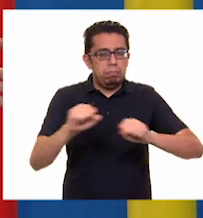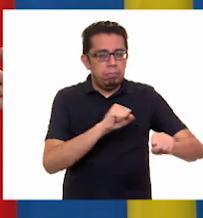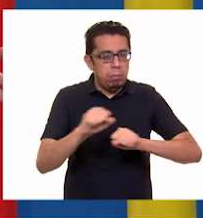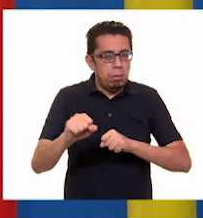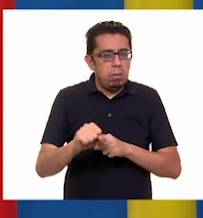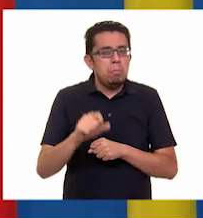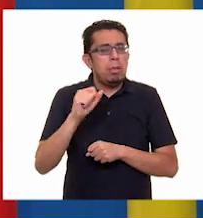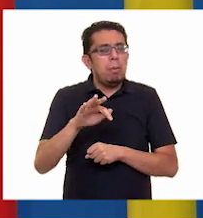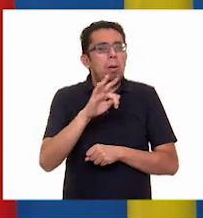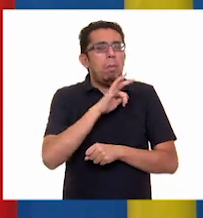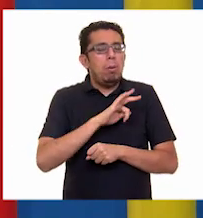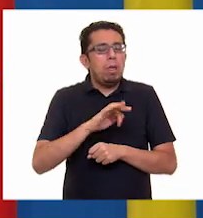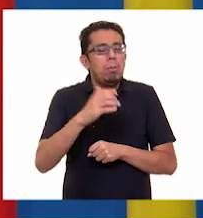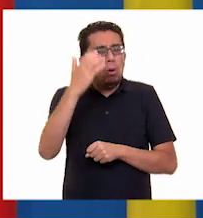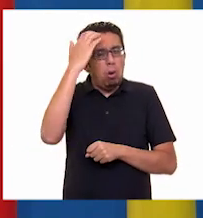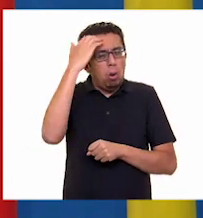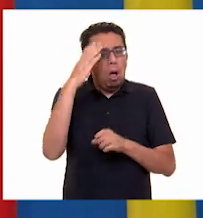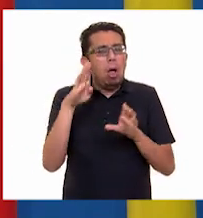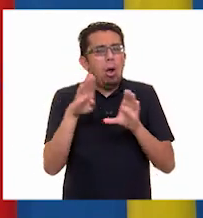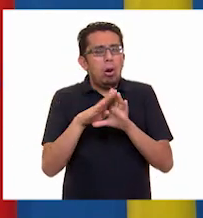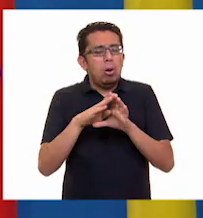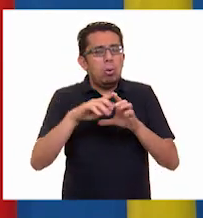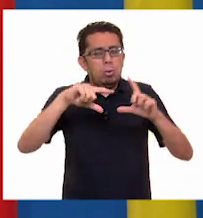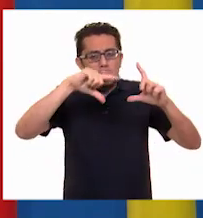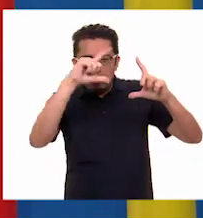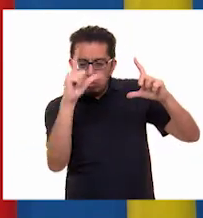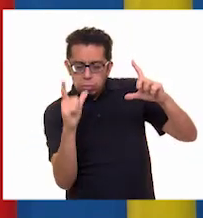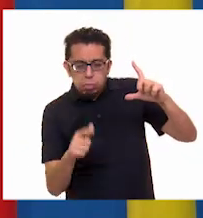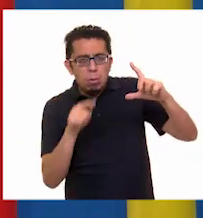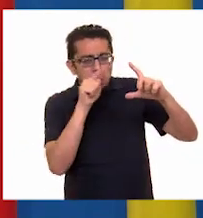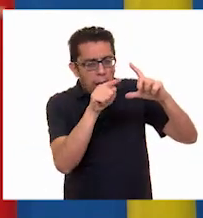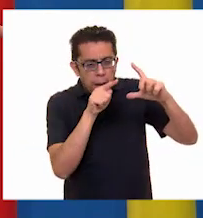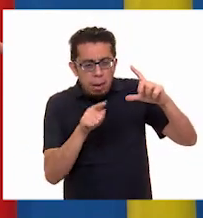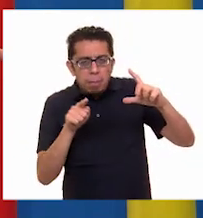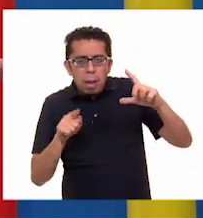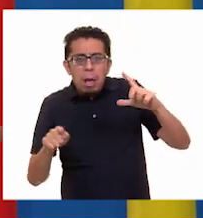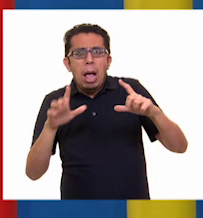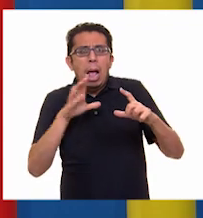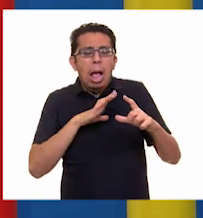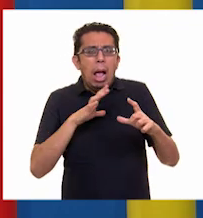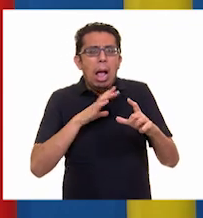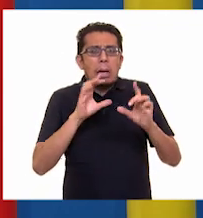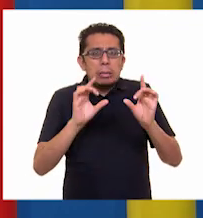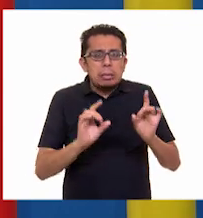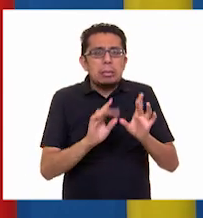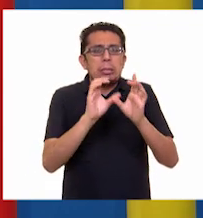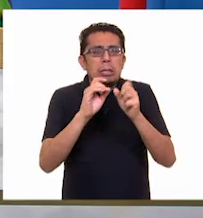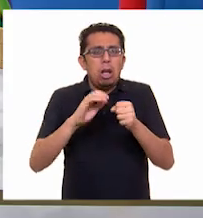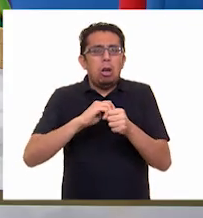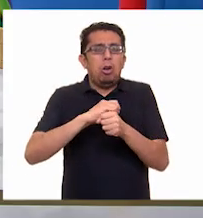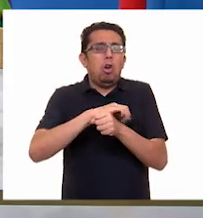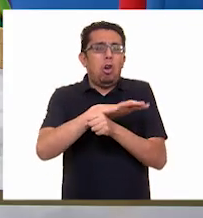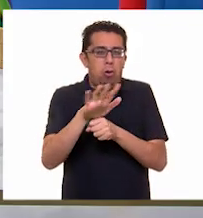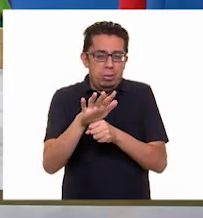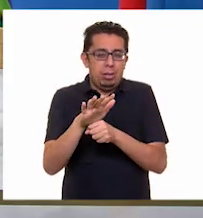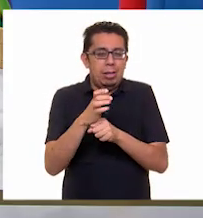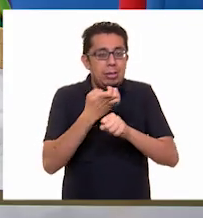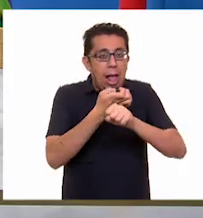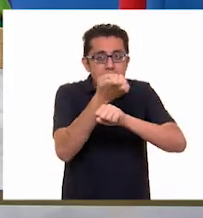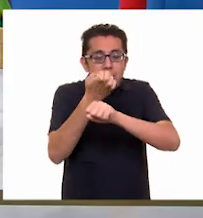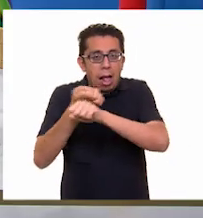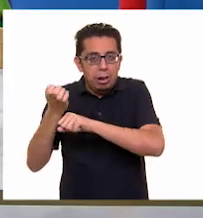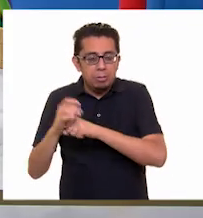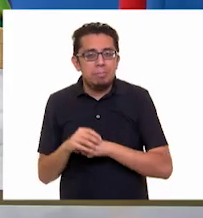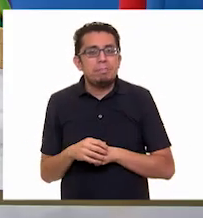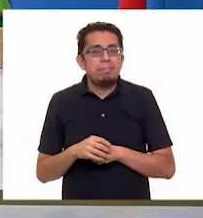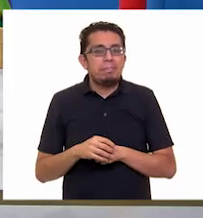la distribución nacional de los casos confirmados por COVID-19 en las entidades federativas. Tiene mucha